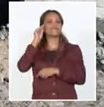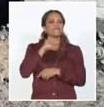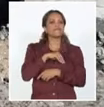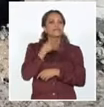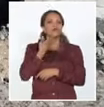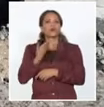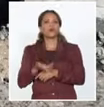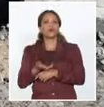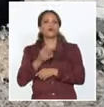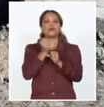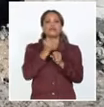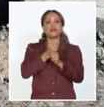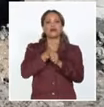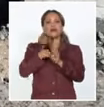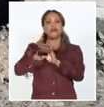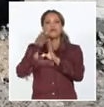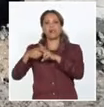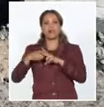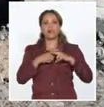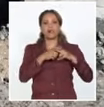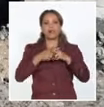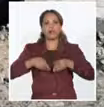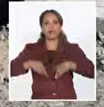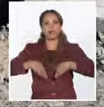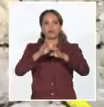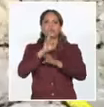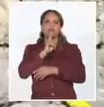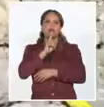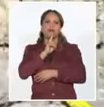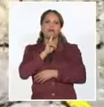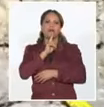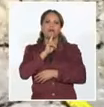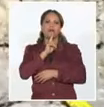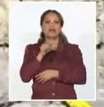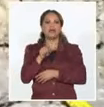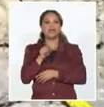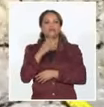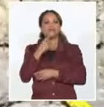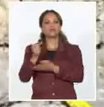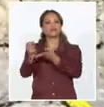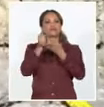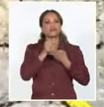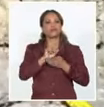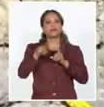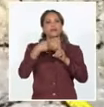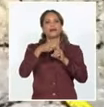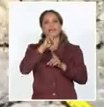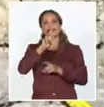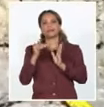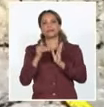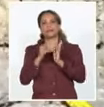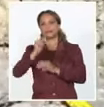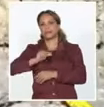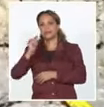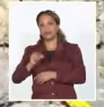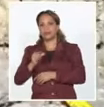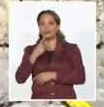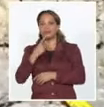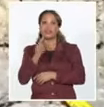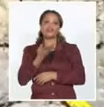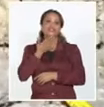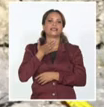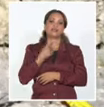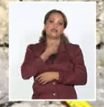la obra del alcantarillado en la calle de Colón. Esta inversión beneficiará a más de 3.000 personas y responde a un viejo anhelo de los